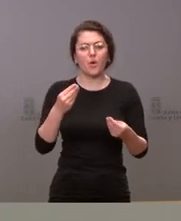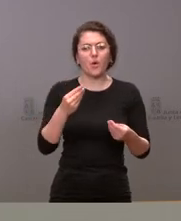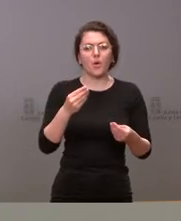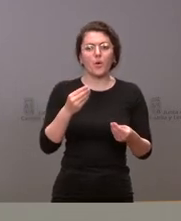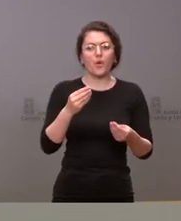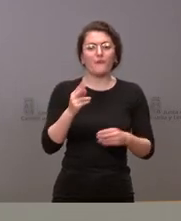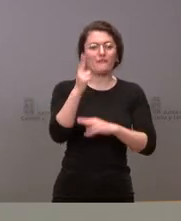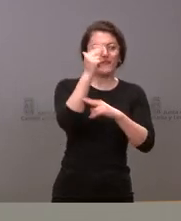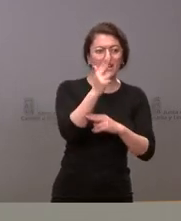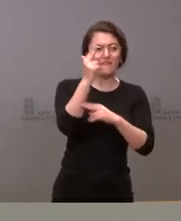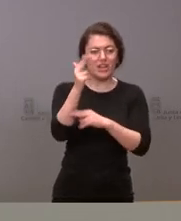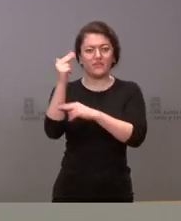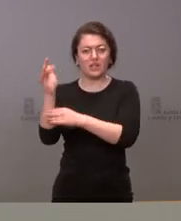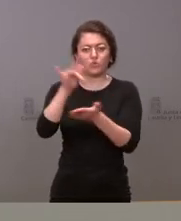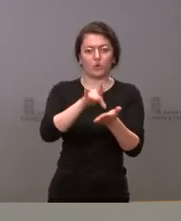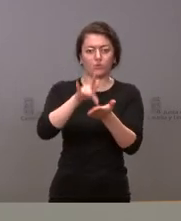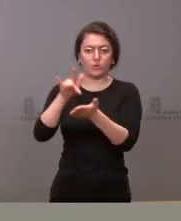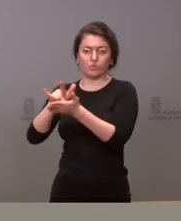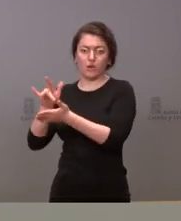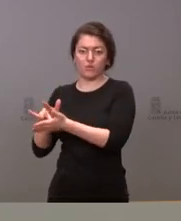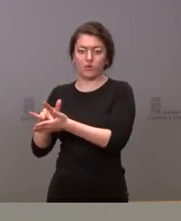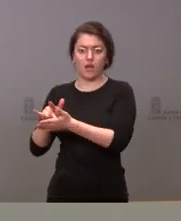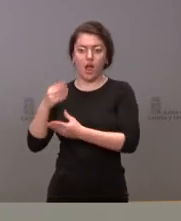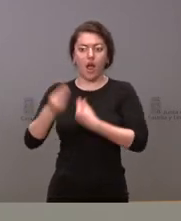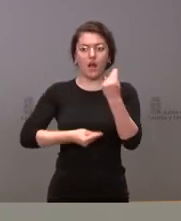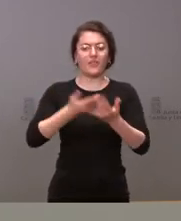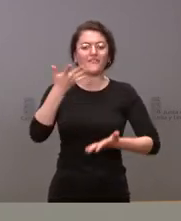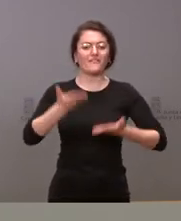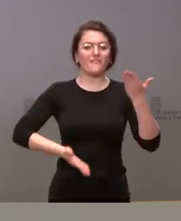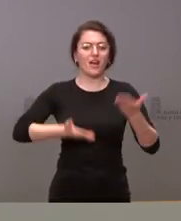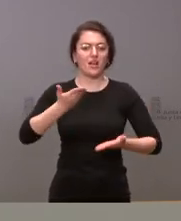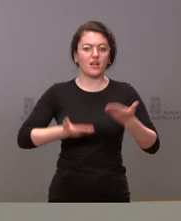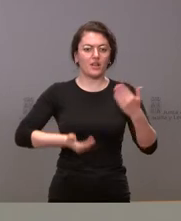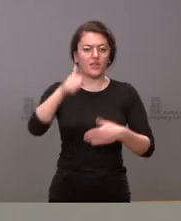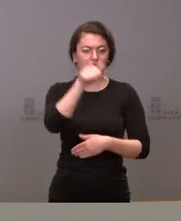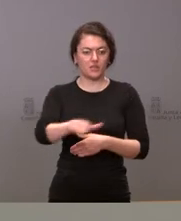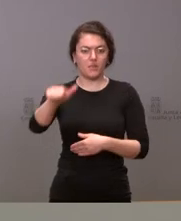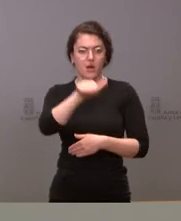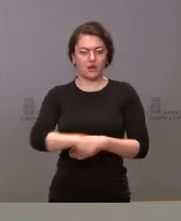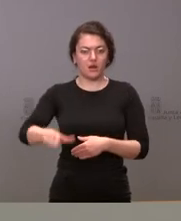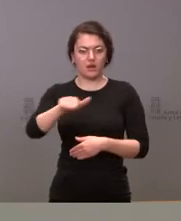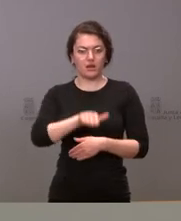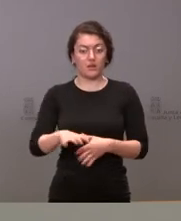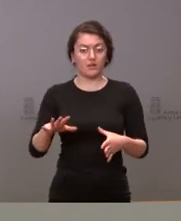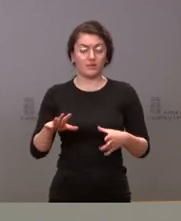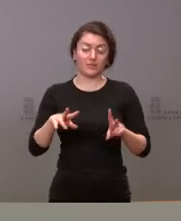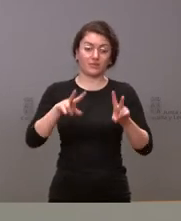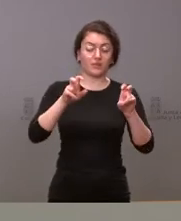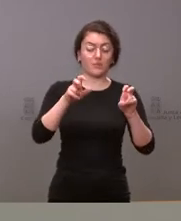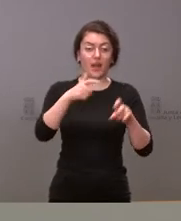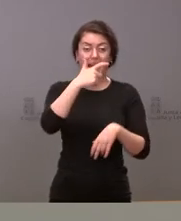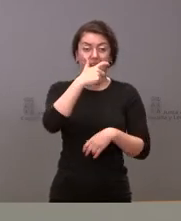información de balance semanal de cuál es la situación en relación con la gripe aviar tanto en lo que tiene que ver con la fauna